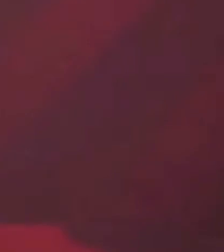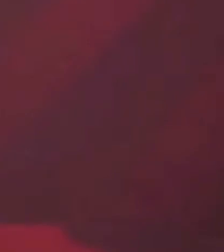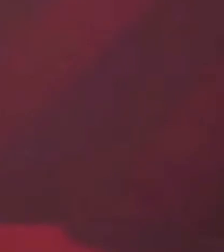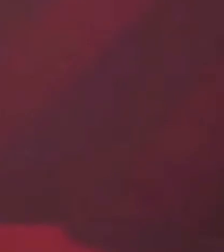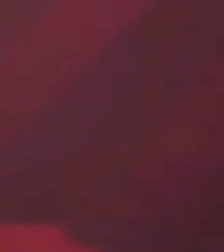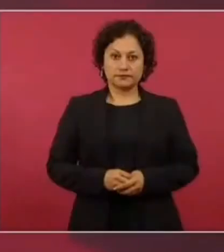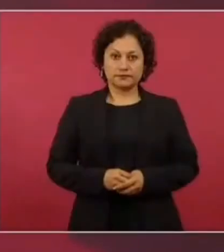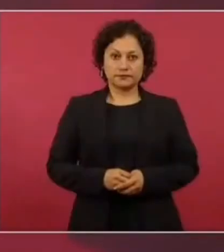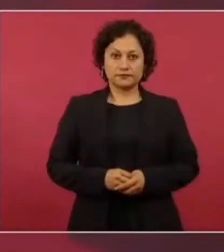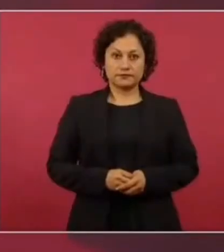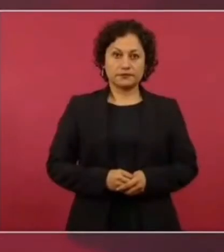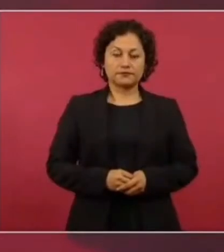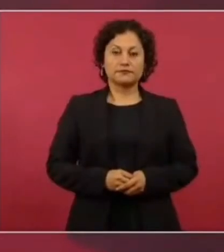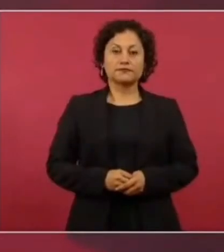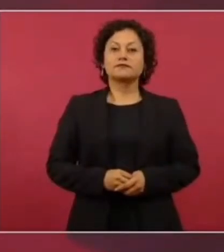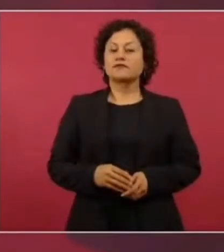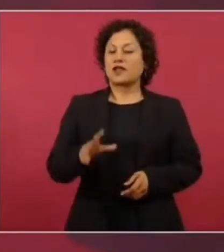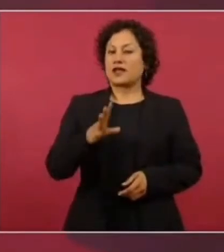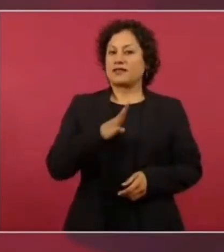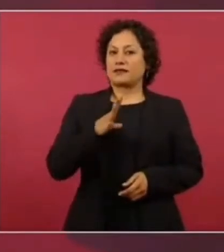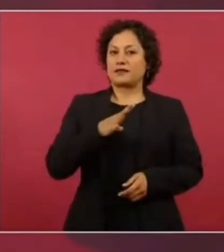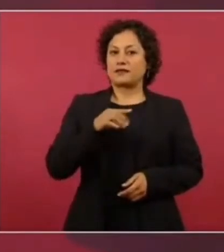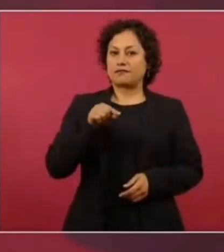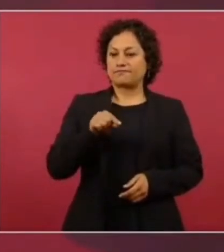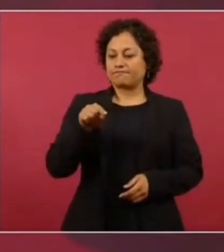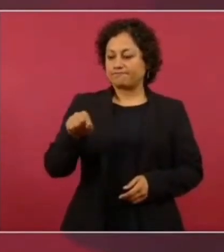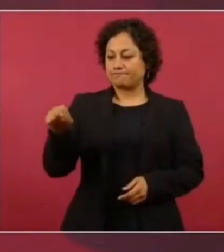hay siete subtramos.